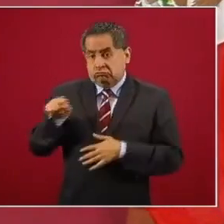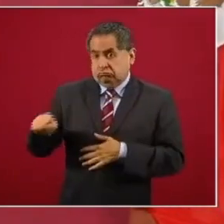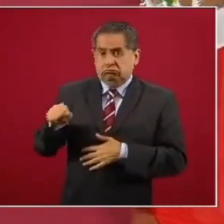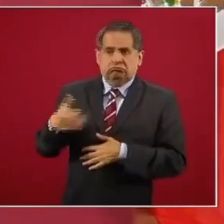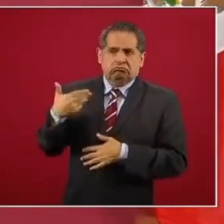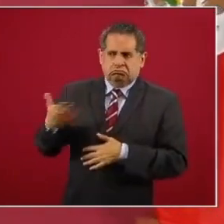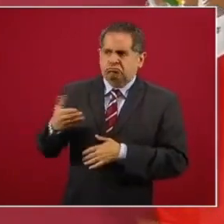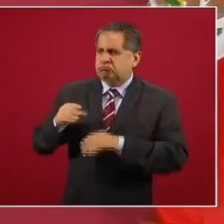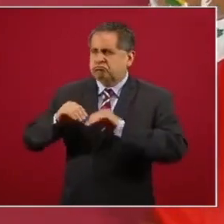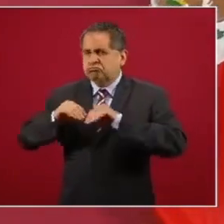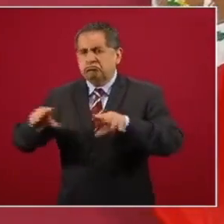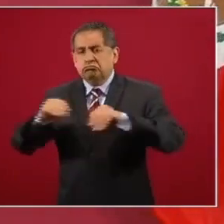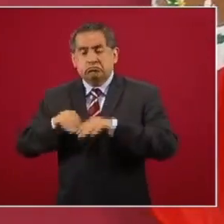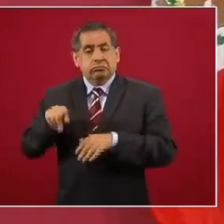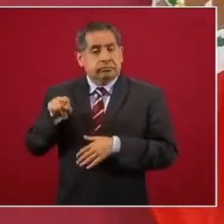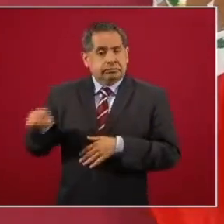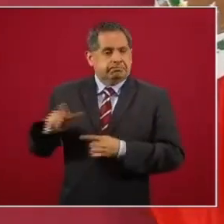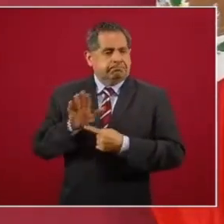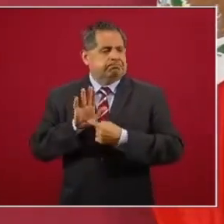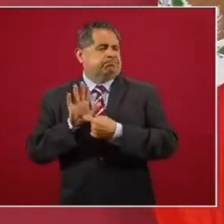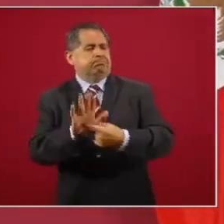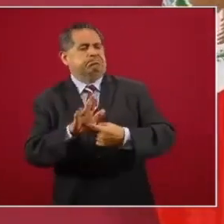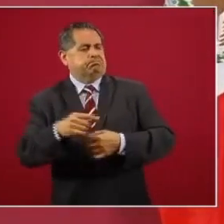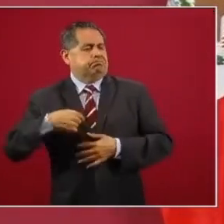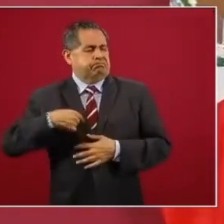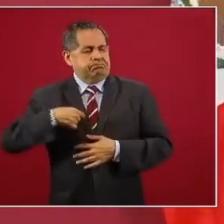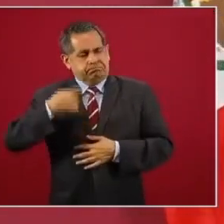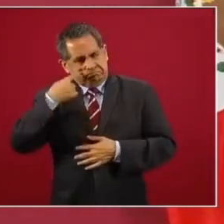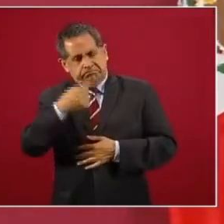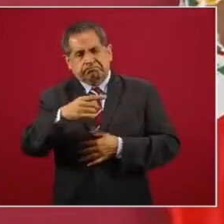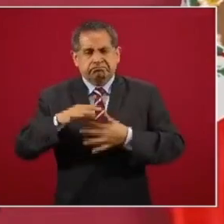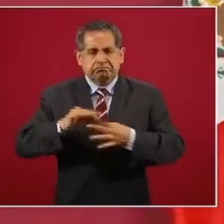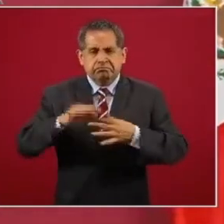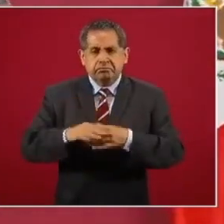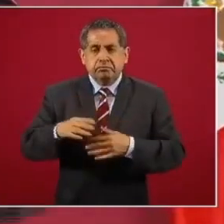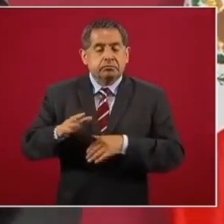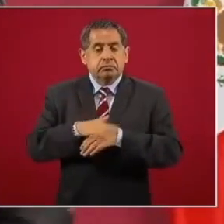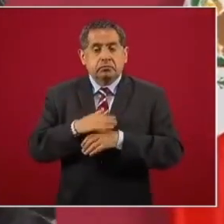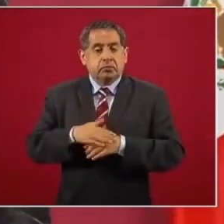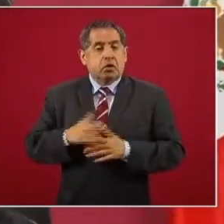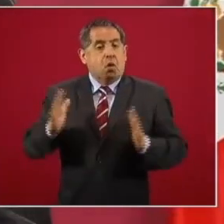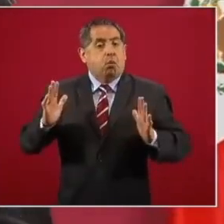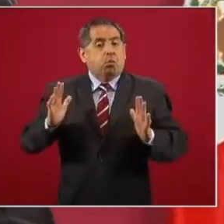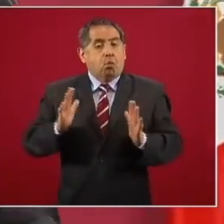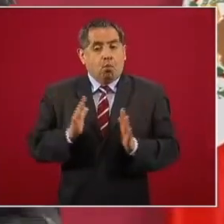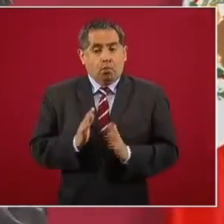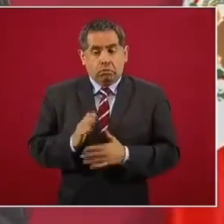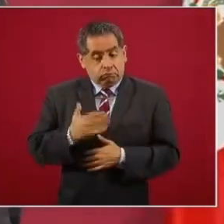y él está dando el ejemplo porque ha bajado de peso